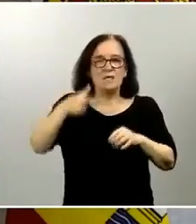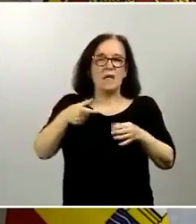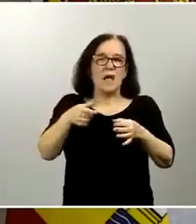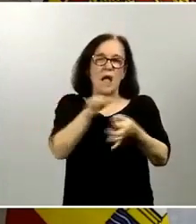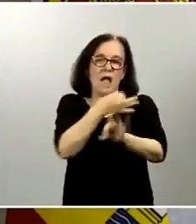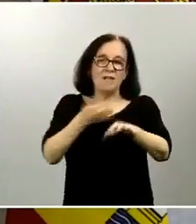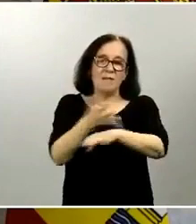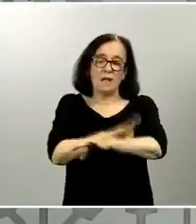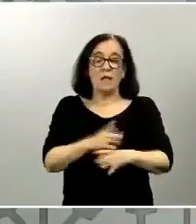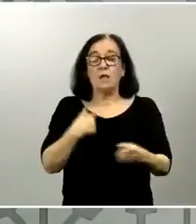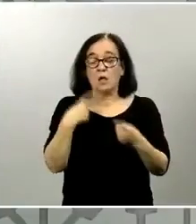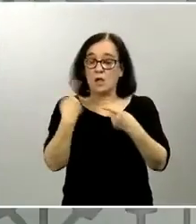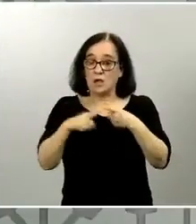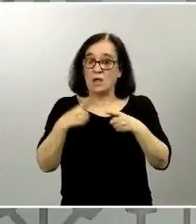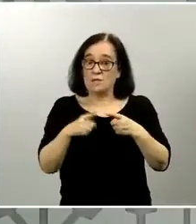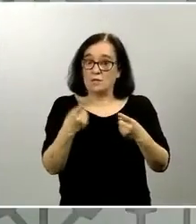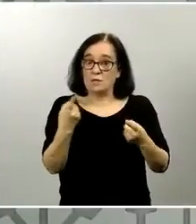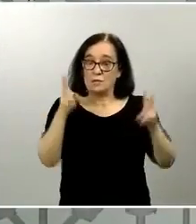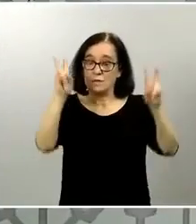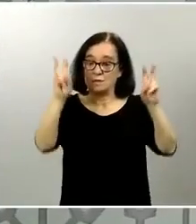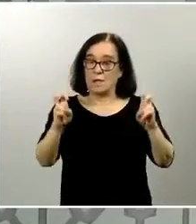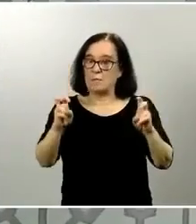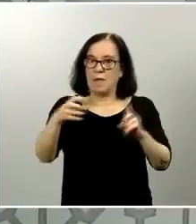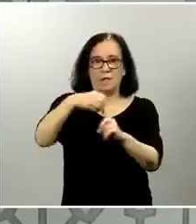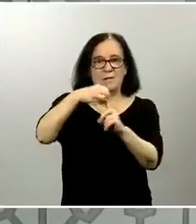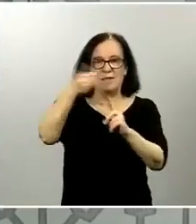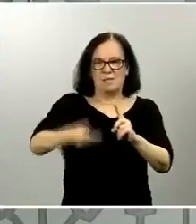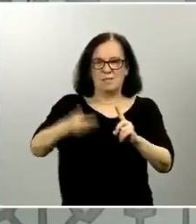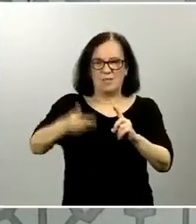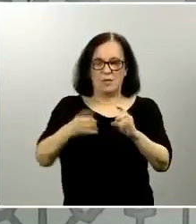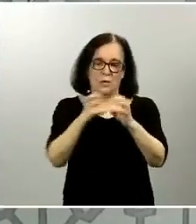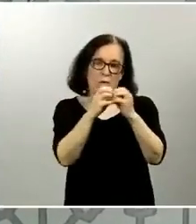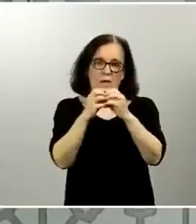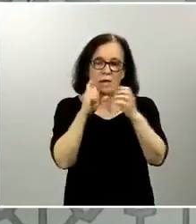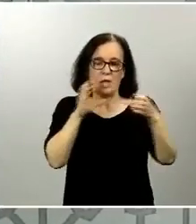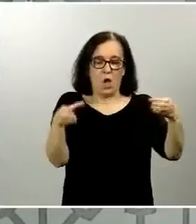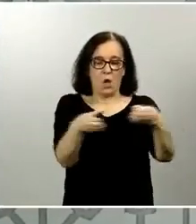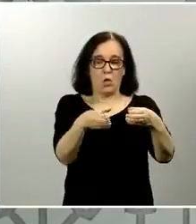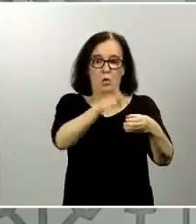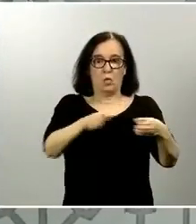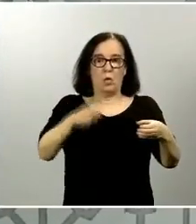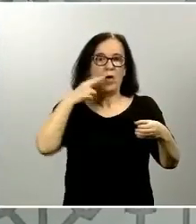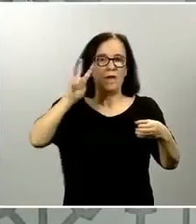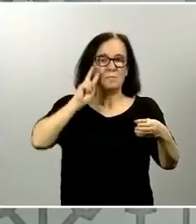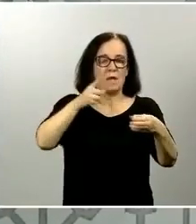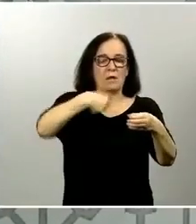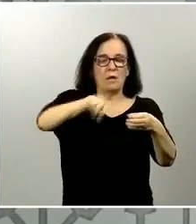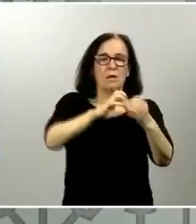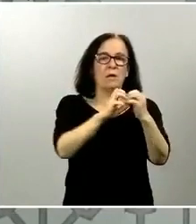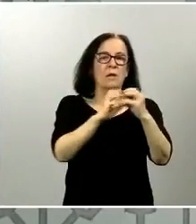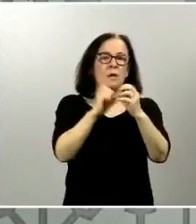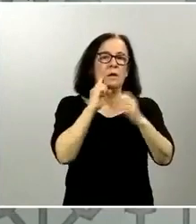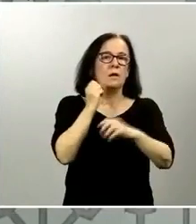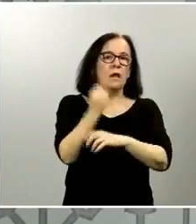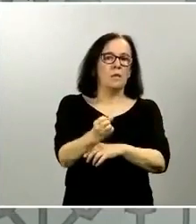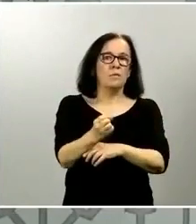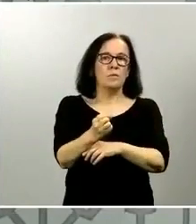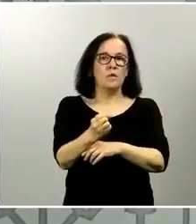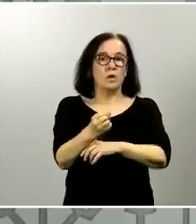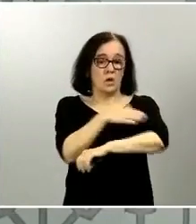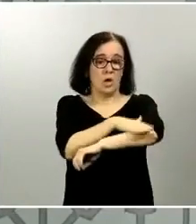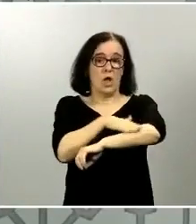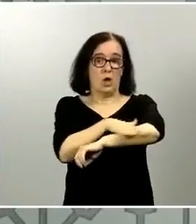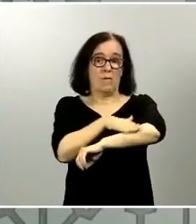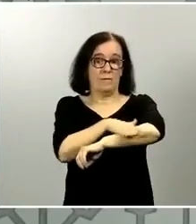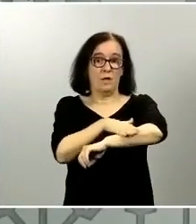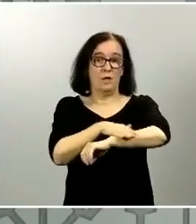eso es uno de los aspectos claves que todo hay un grupo de expertos que están apoyando al gobierno y apoyando al